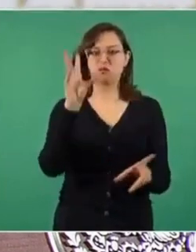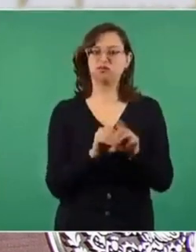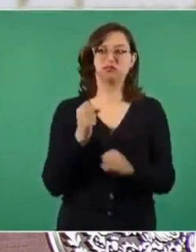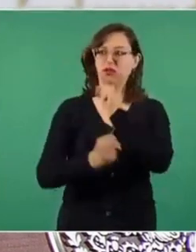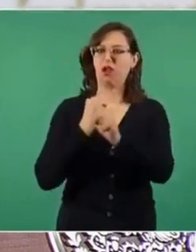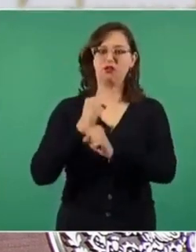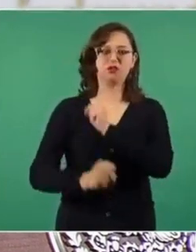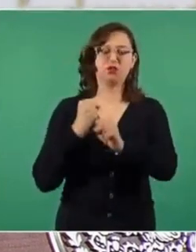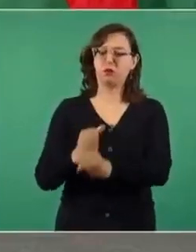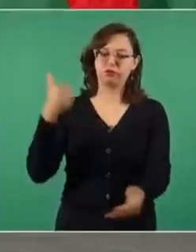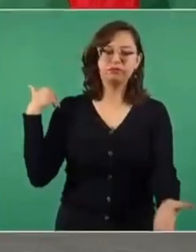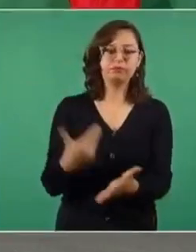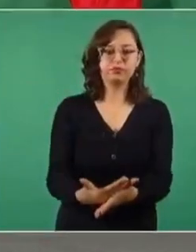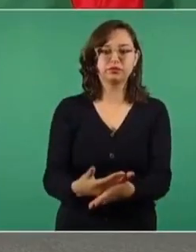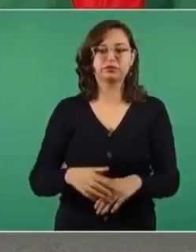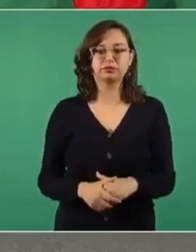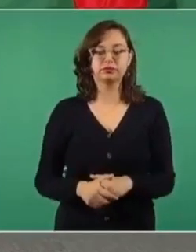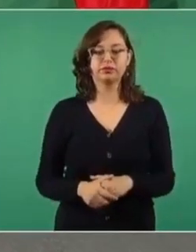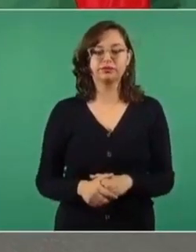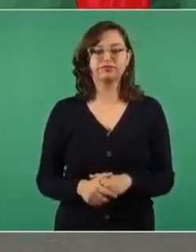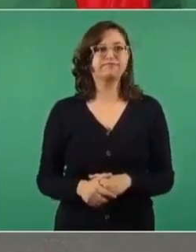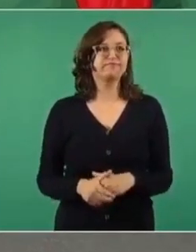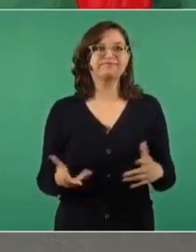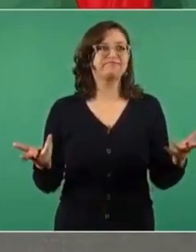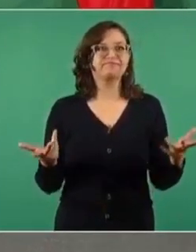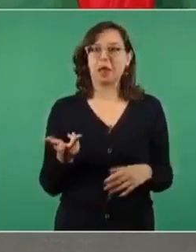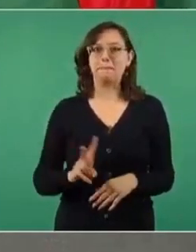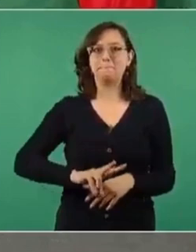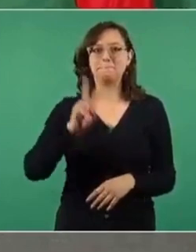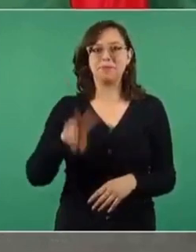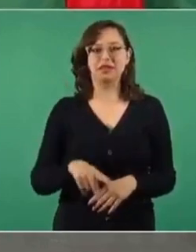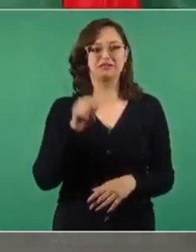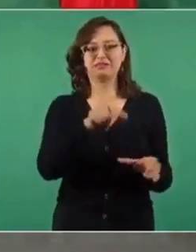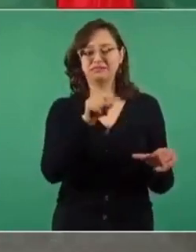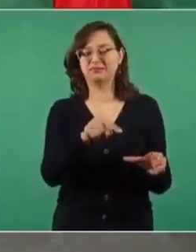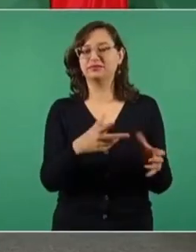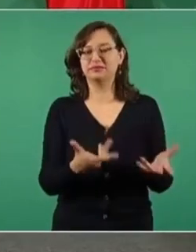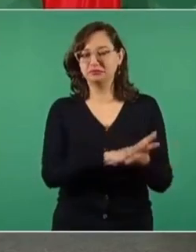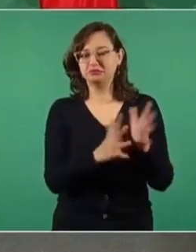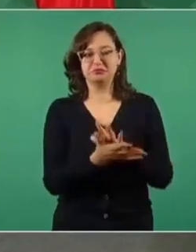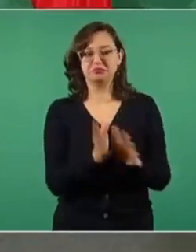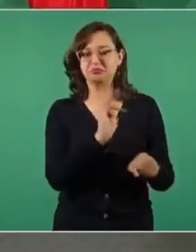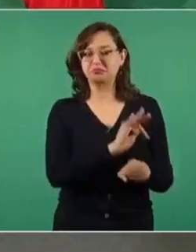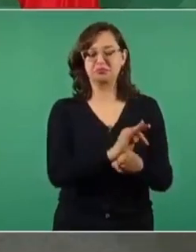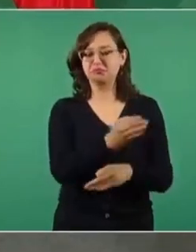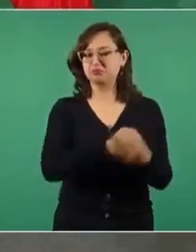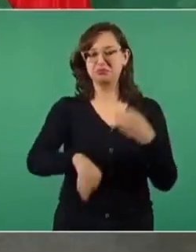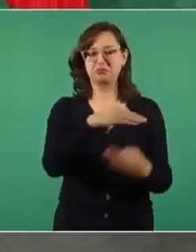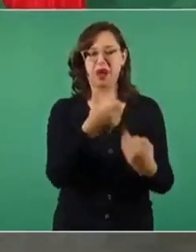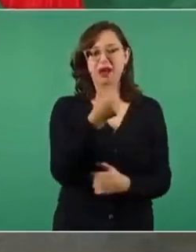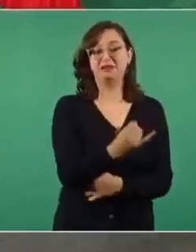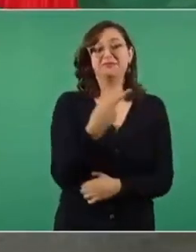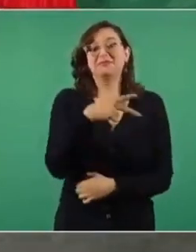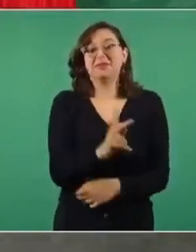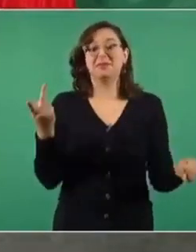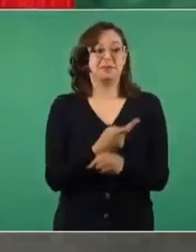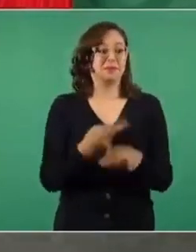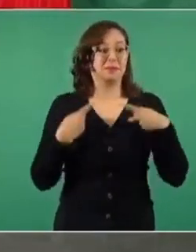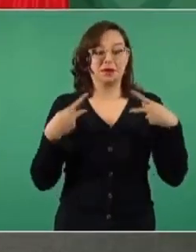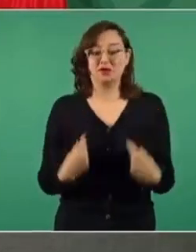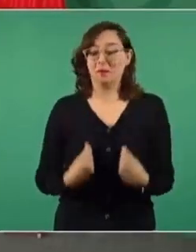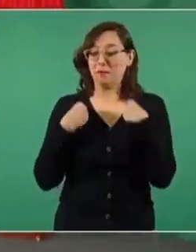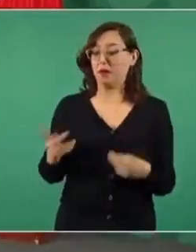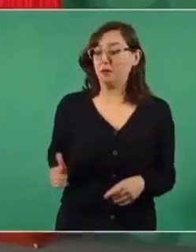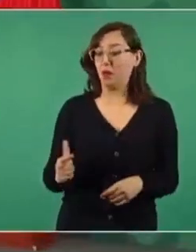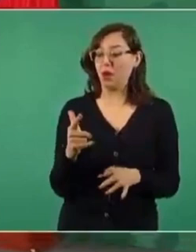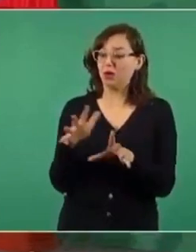durante años en Guanajuato. O sea, es una protección, pero esto perjudica al pueblo de Guanajuato, porque